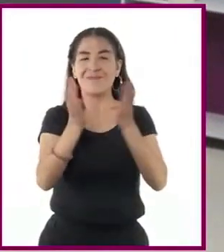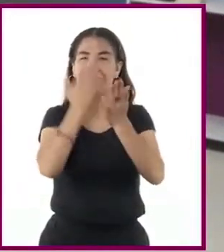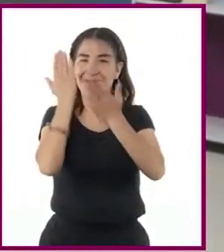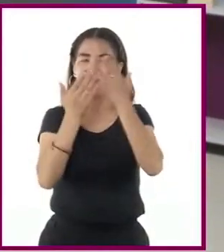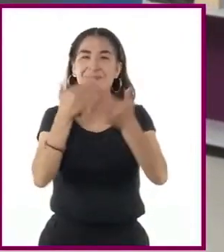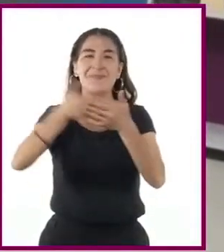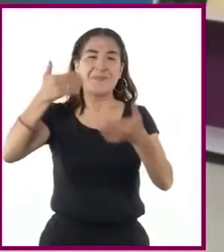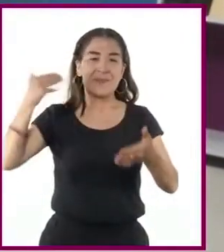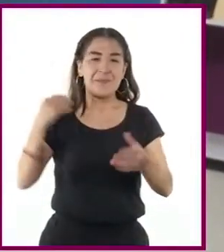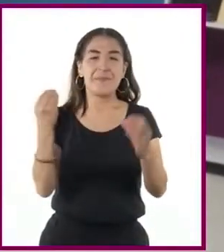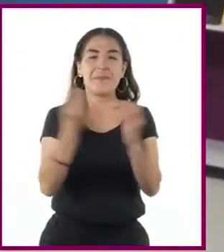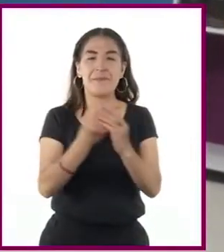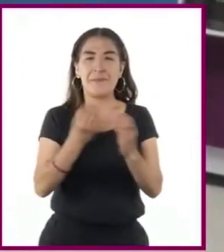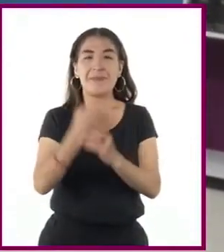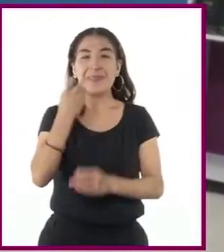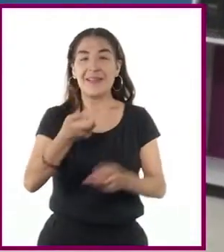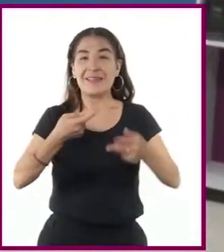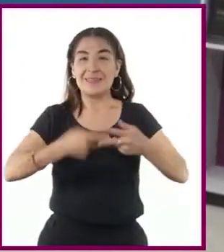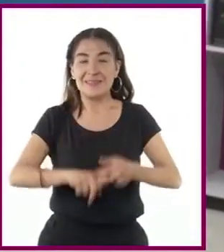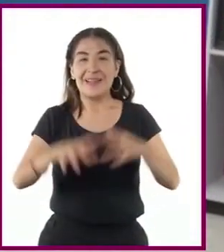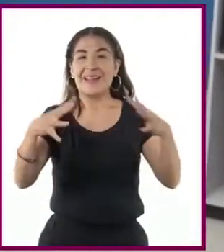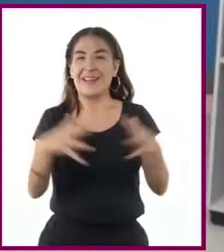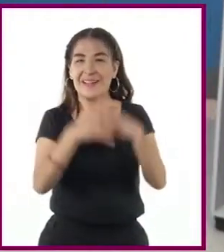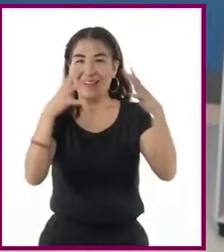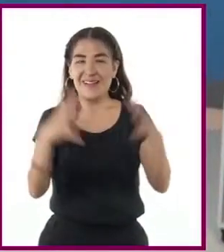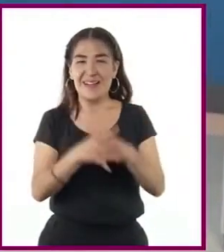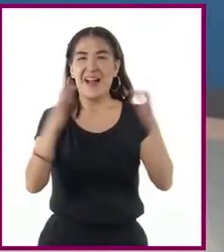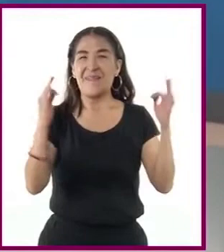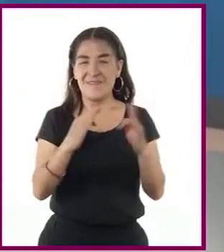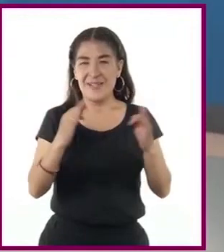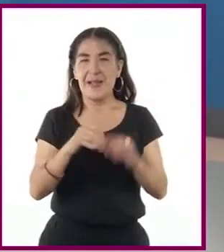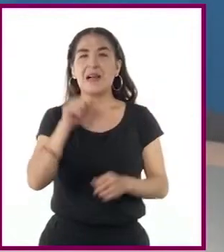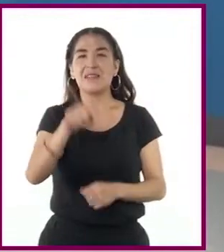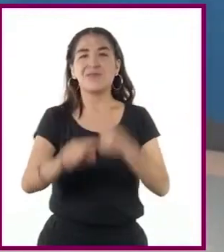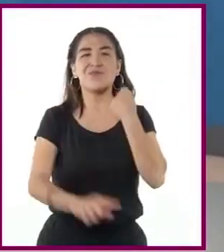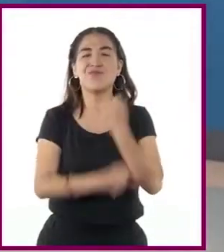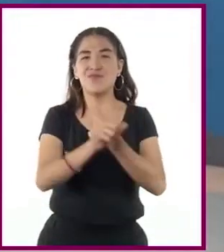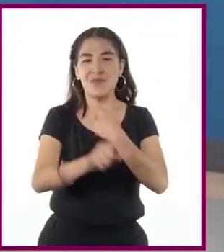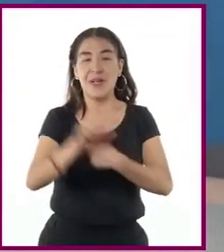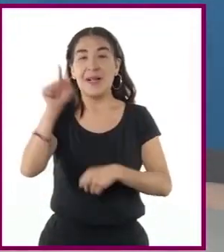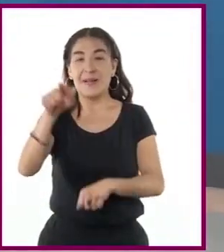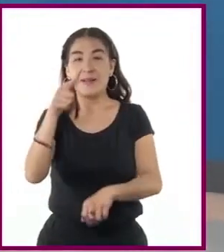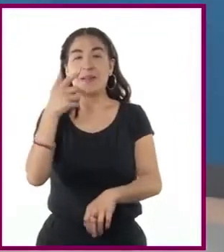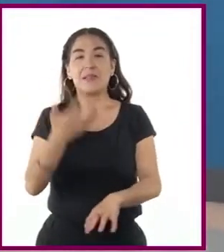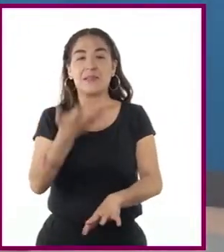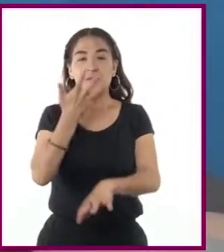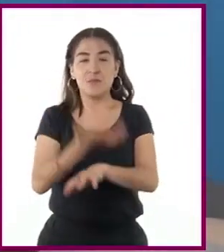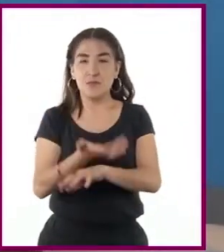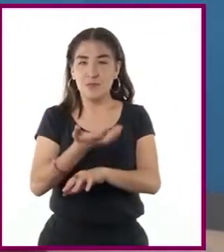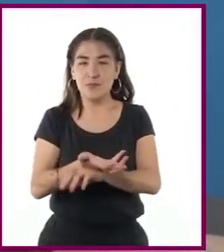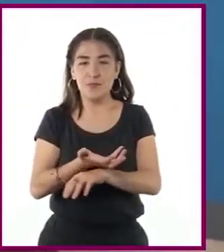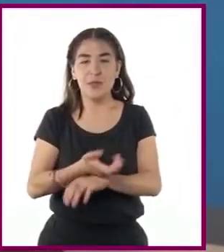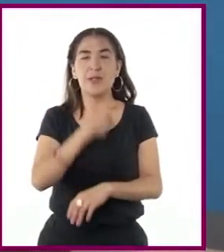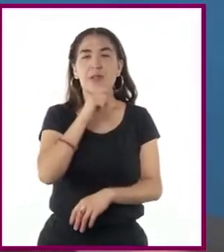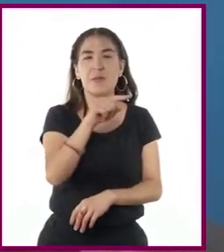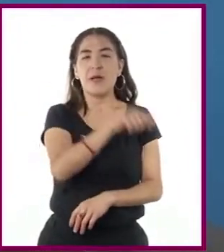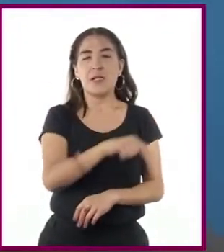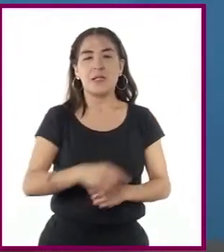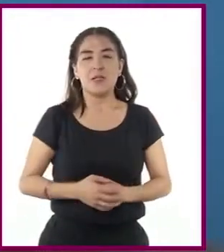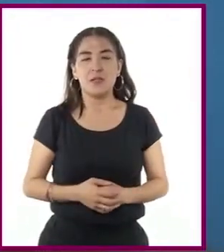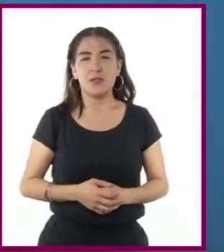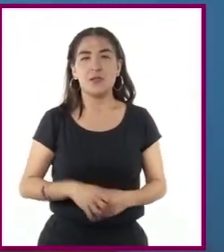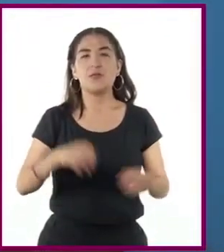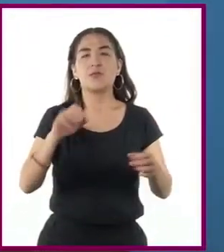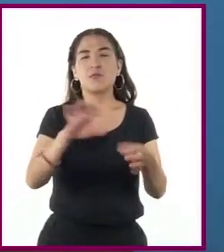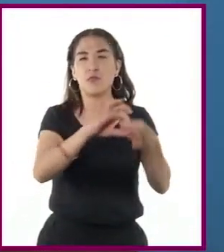anteriores, el comienzo de la Guerra Fría significó una confrontación indirecta entre los Estados Unidos de América y la Unión de Repúblicas